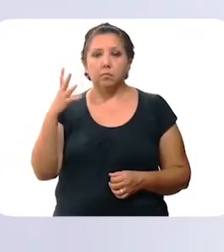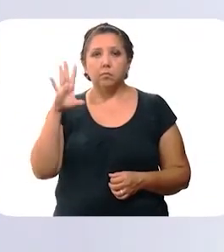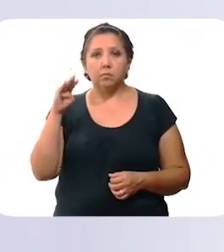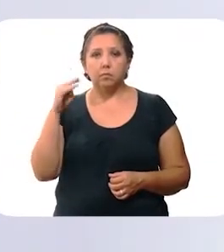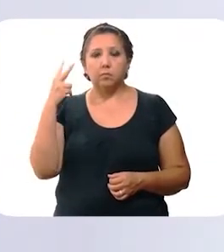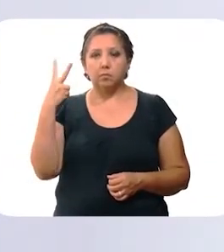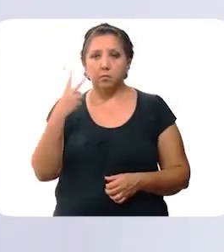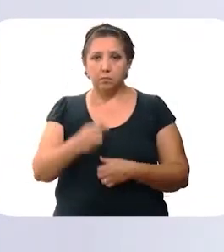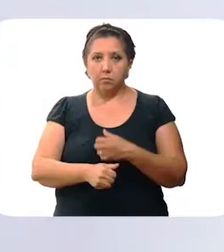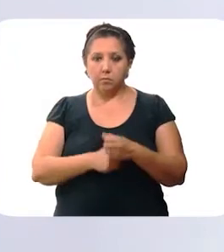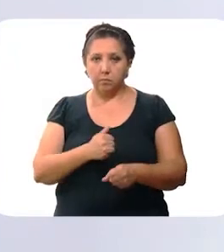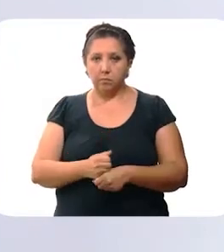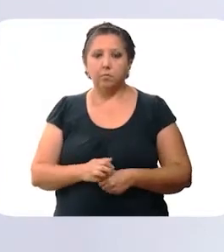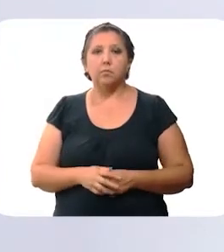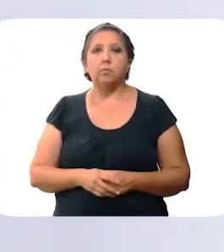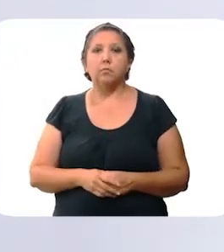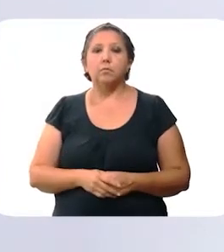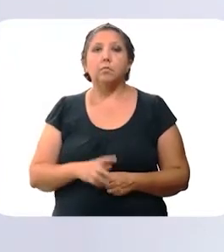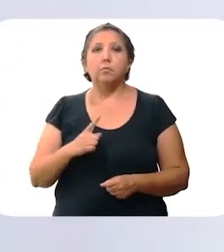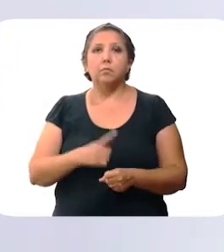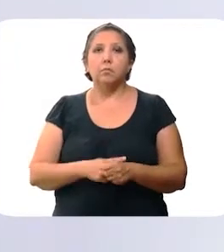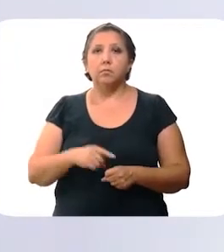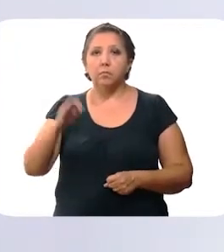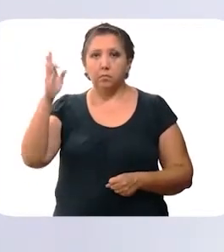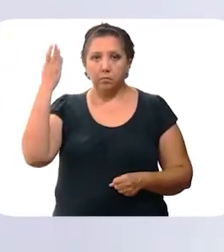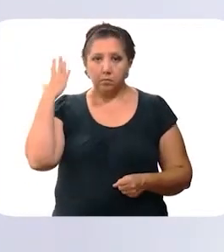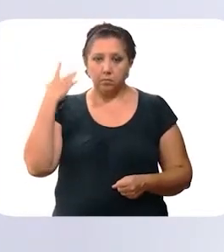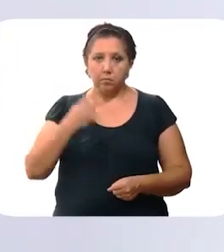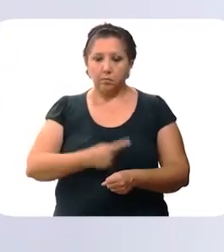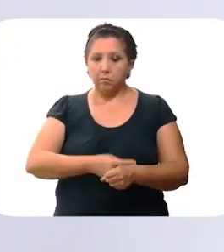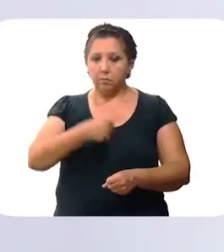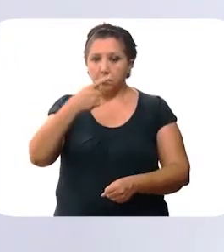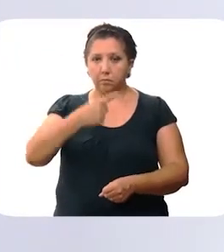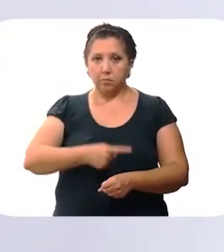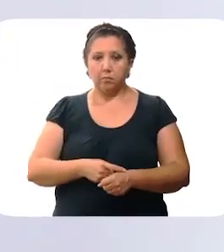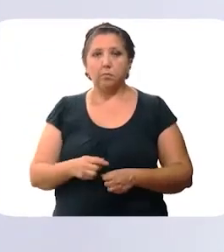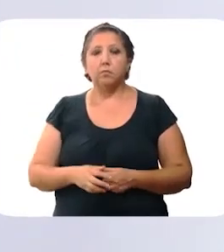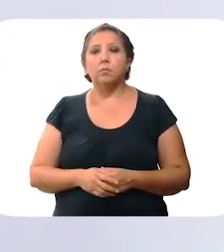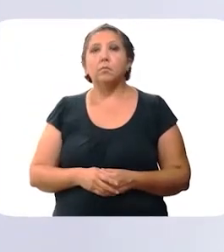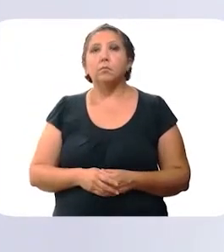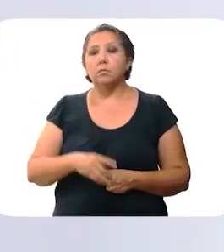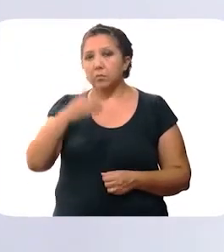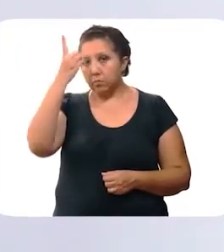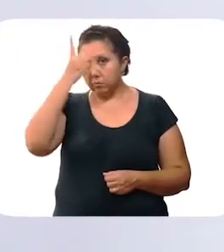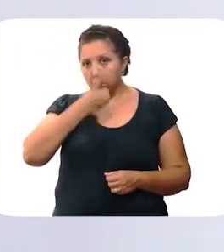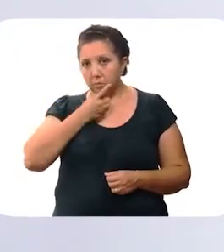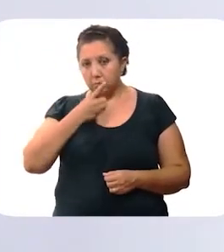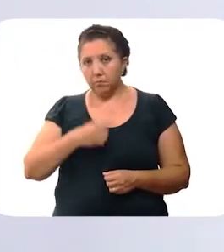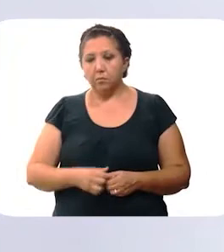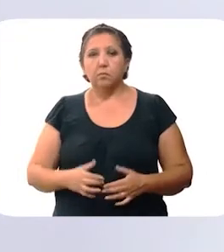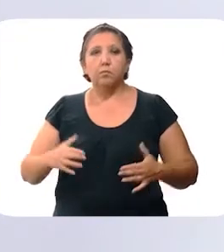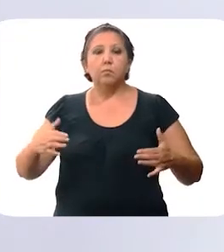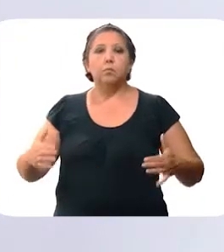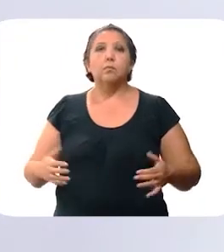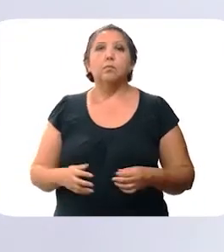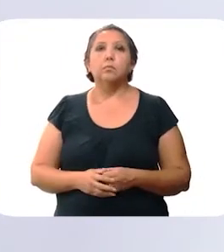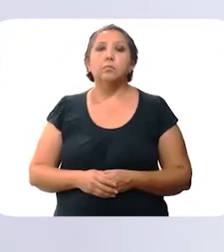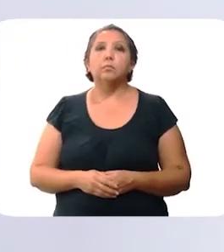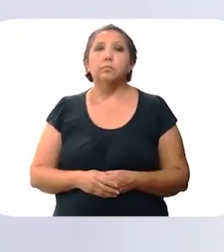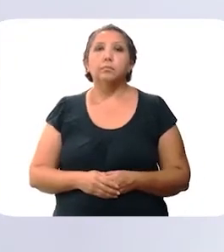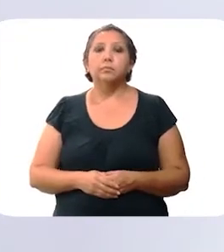a 92 años. Sus principales enfermedades fueron hipertensión arterial sistémica, diabetes mellitus y obesidad.